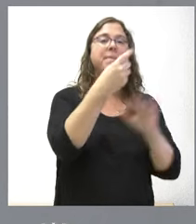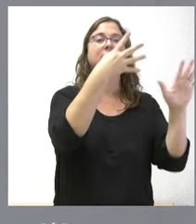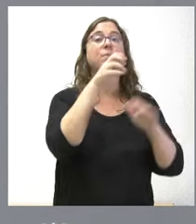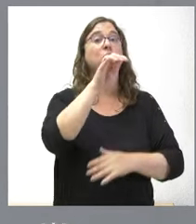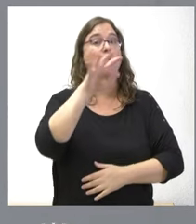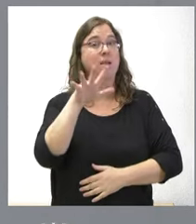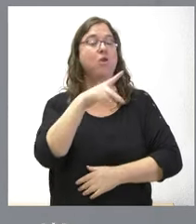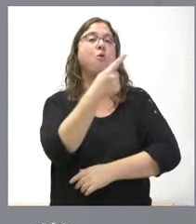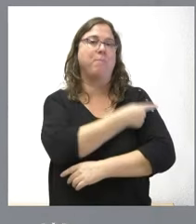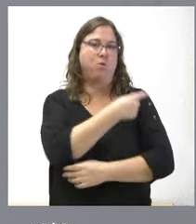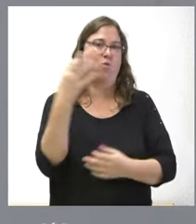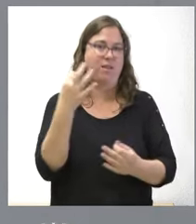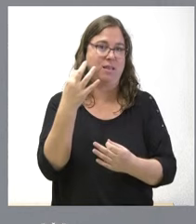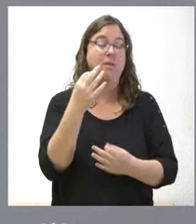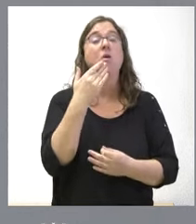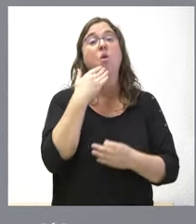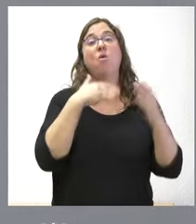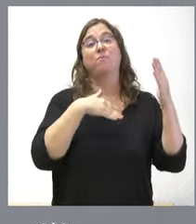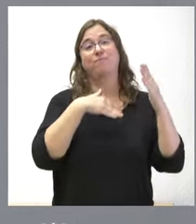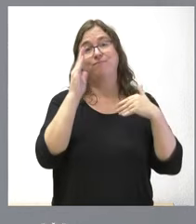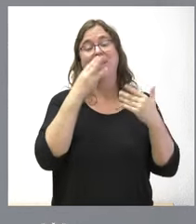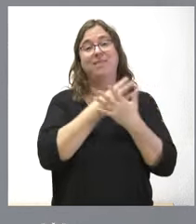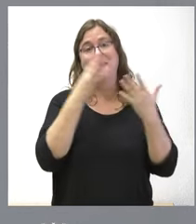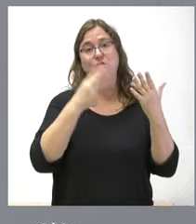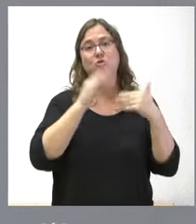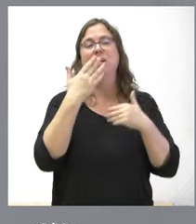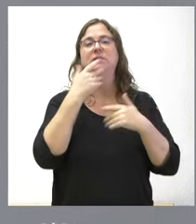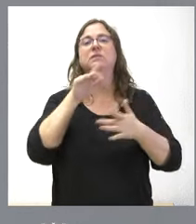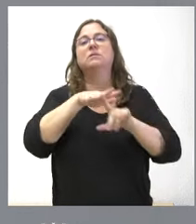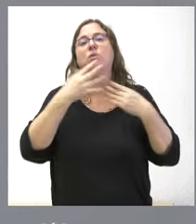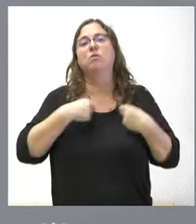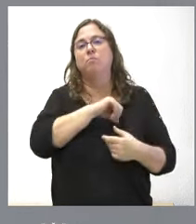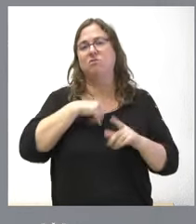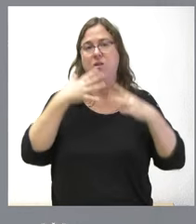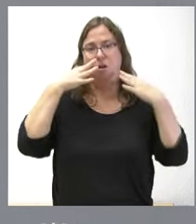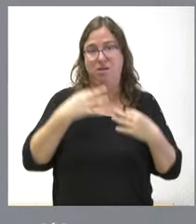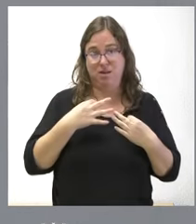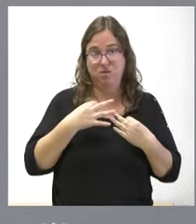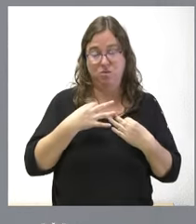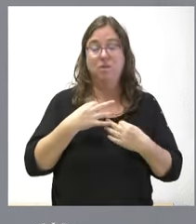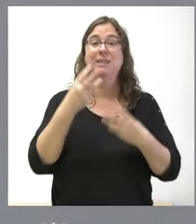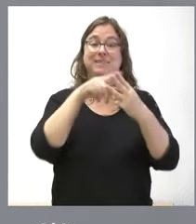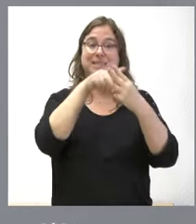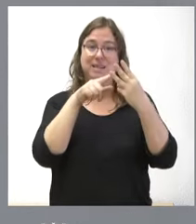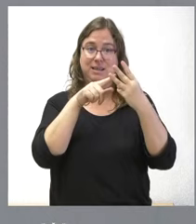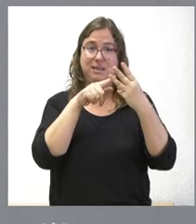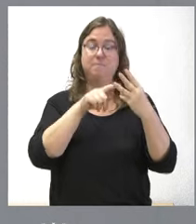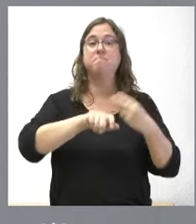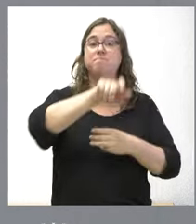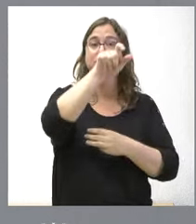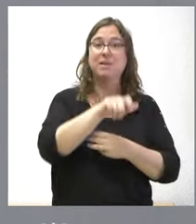así como las personas mayores de 18 años con condicionantes de riesgo. Por tanto, nos dirigimos a tres ámbitos, las personas con